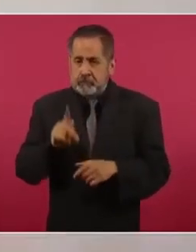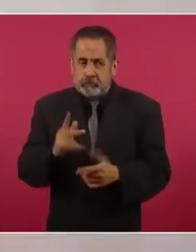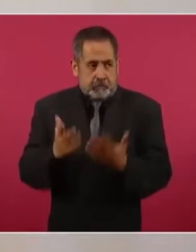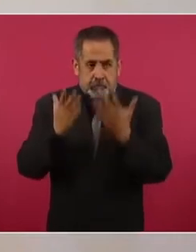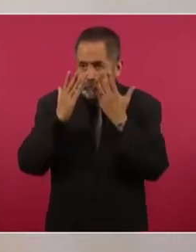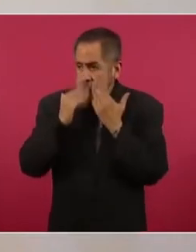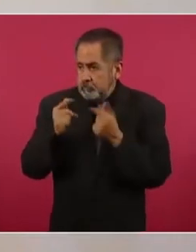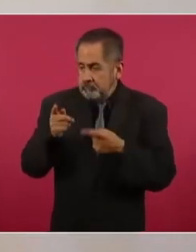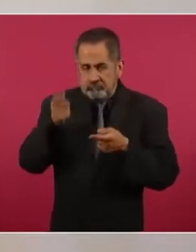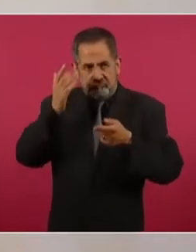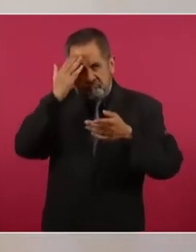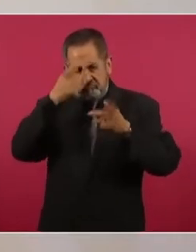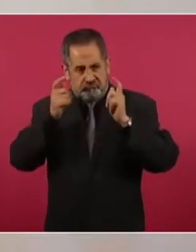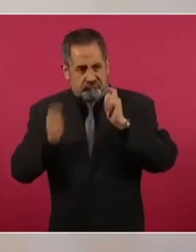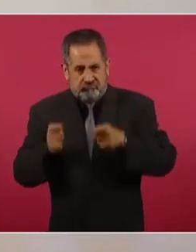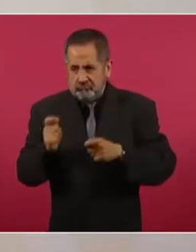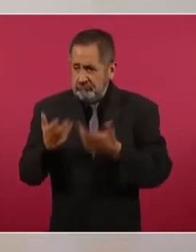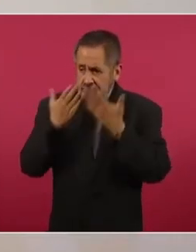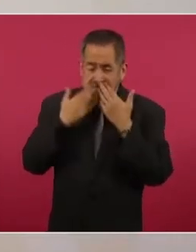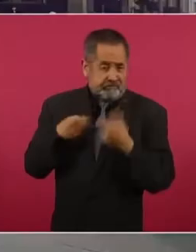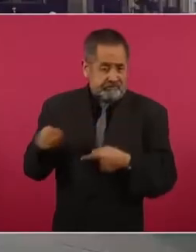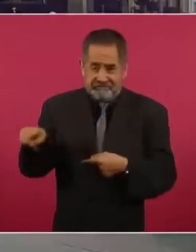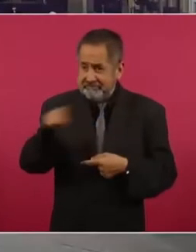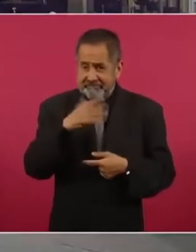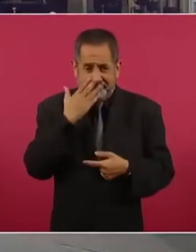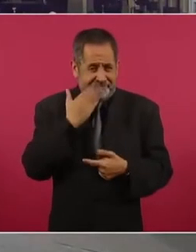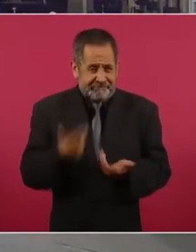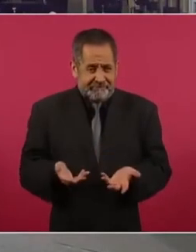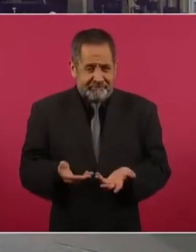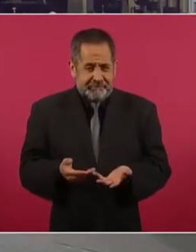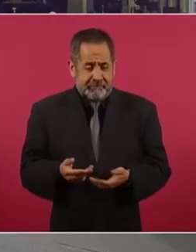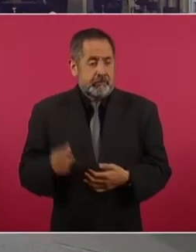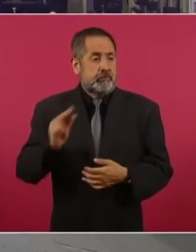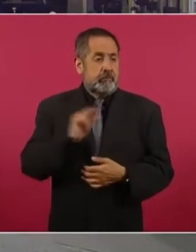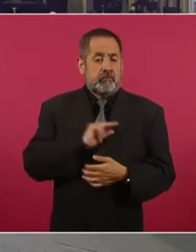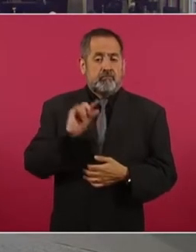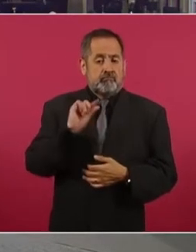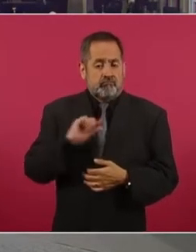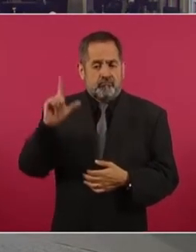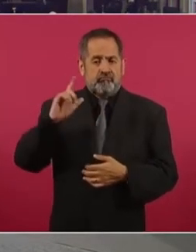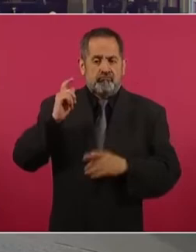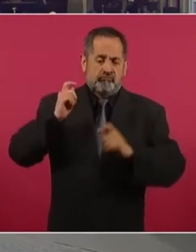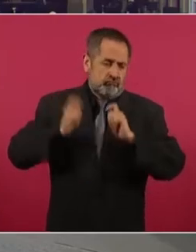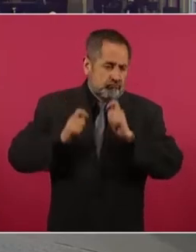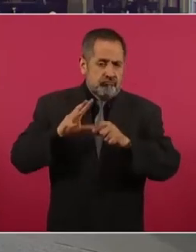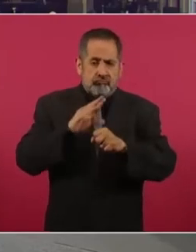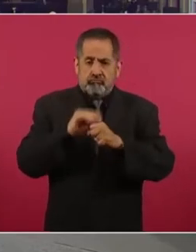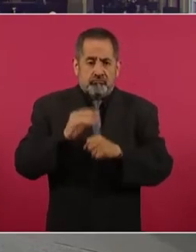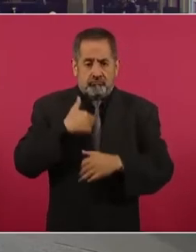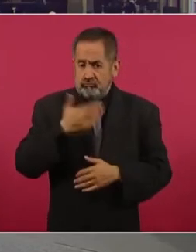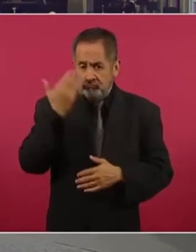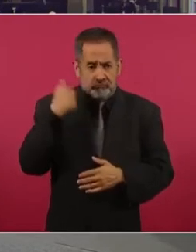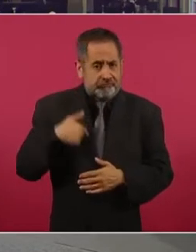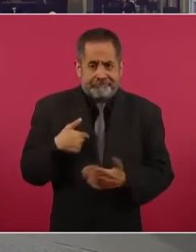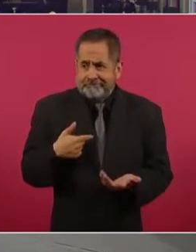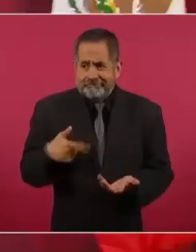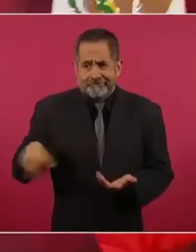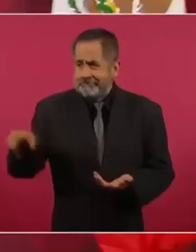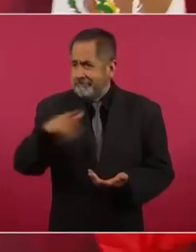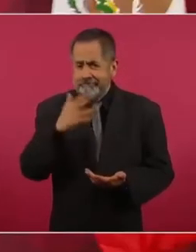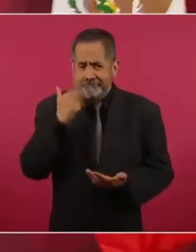la especialidad de